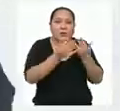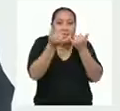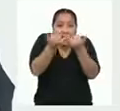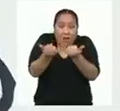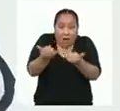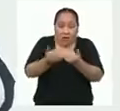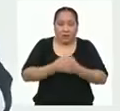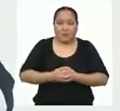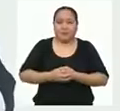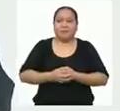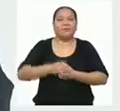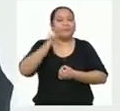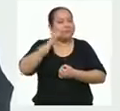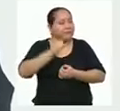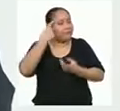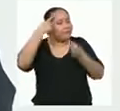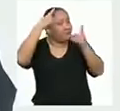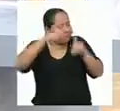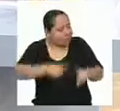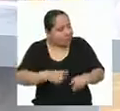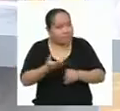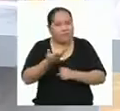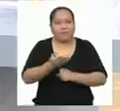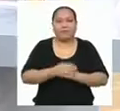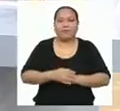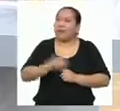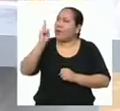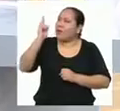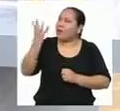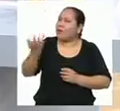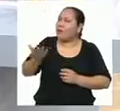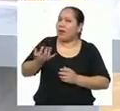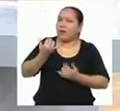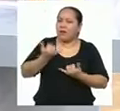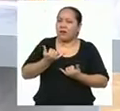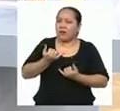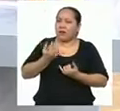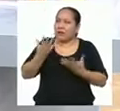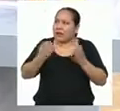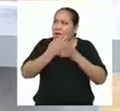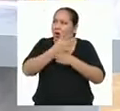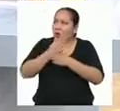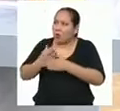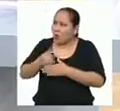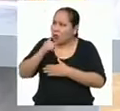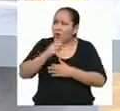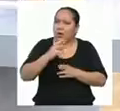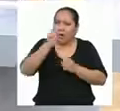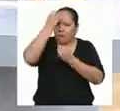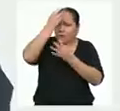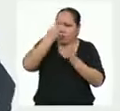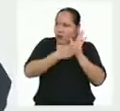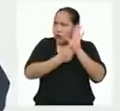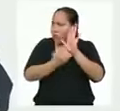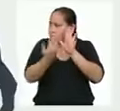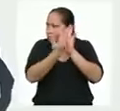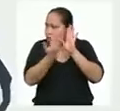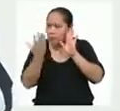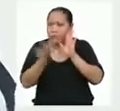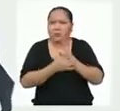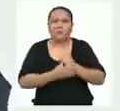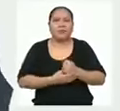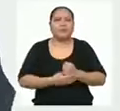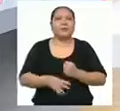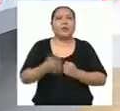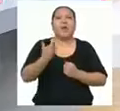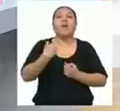presente. Estamos de acuerdo, Yaremis. Profe, justo le quería compartir unos resultados curiosos. A ver,